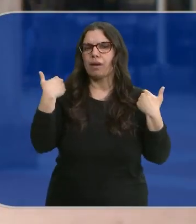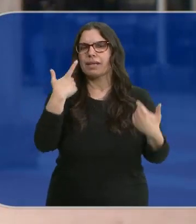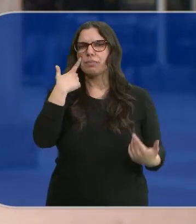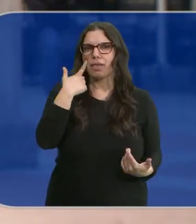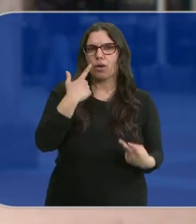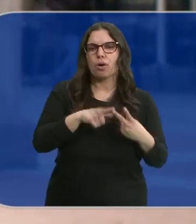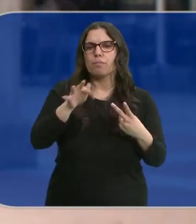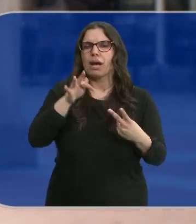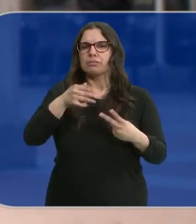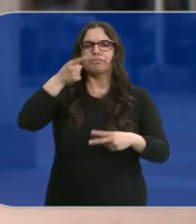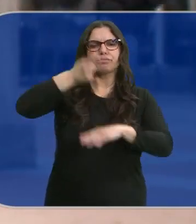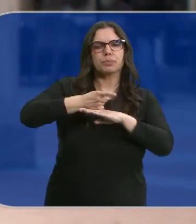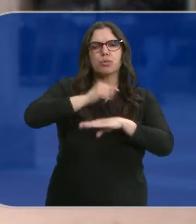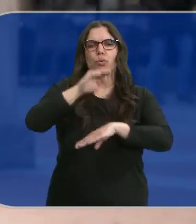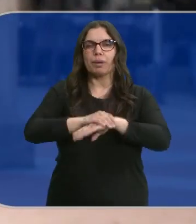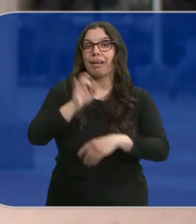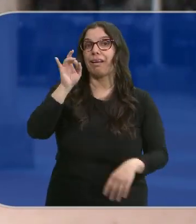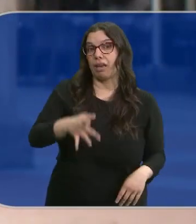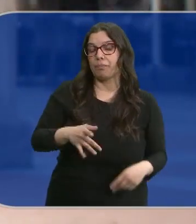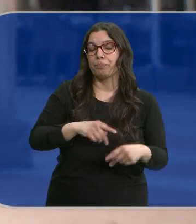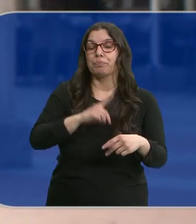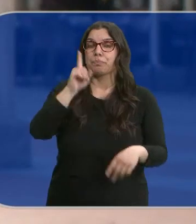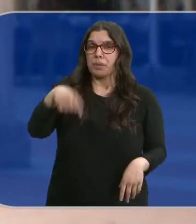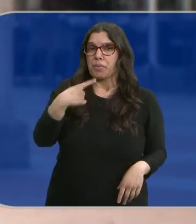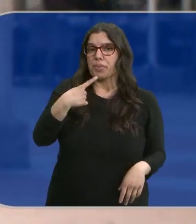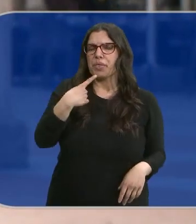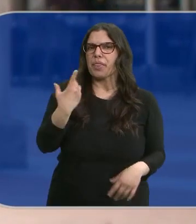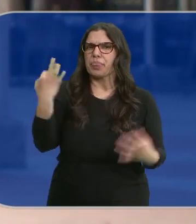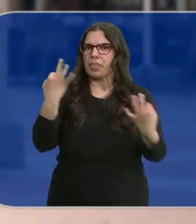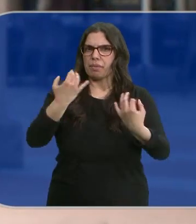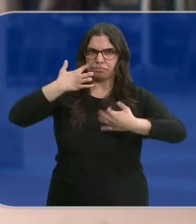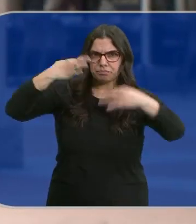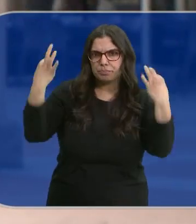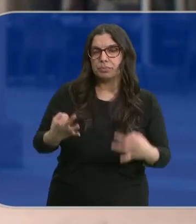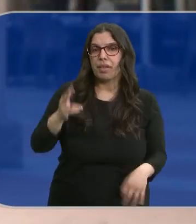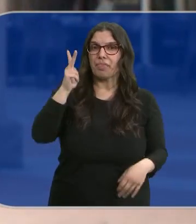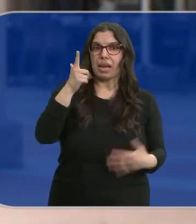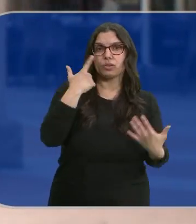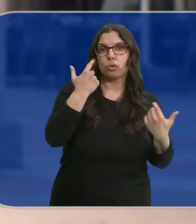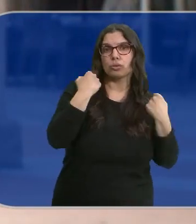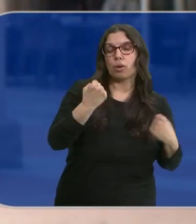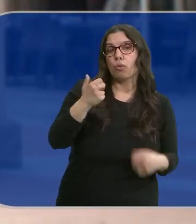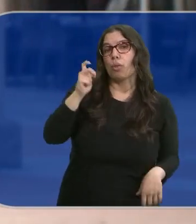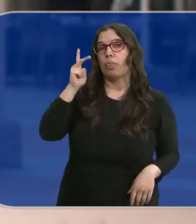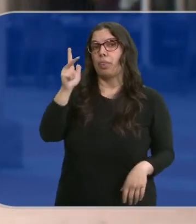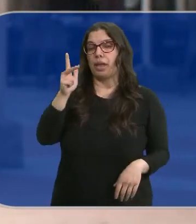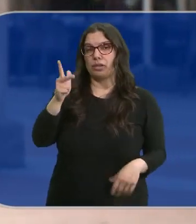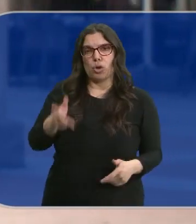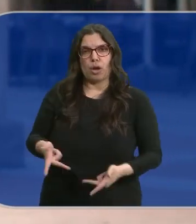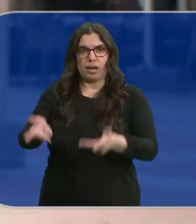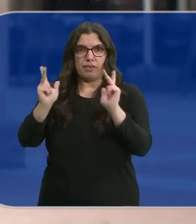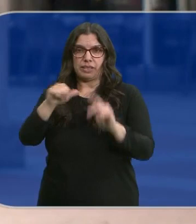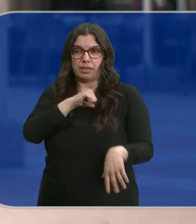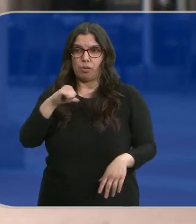inspección como del cumplimiento de este plan. Además asegura que se tiene que garantizar tanto el derecho a la salud como el derecho a la